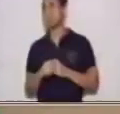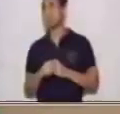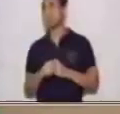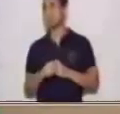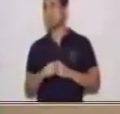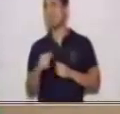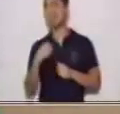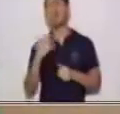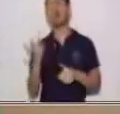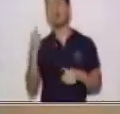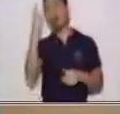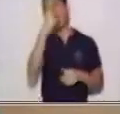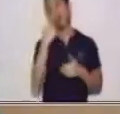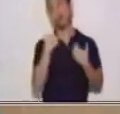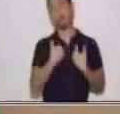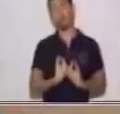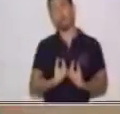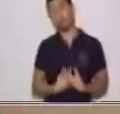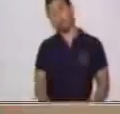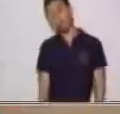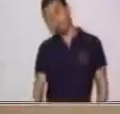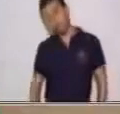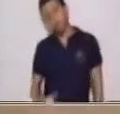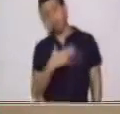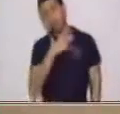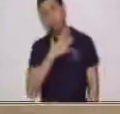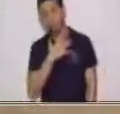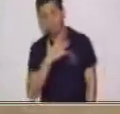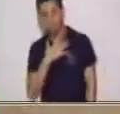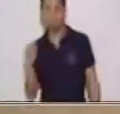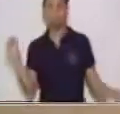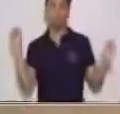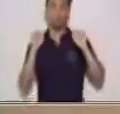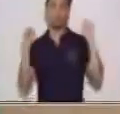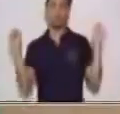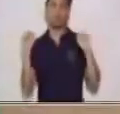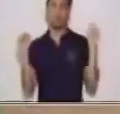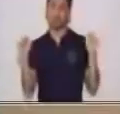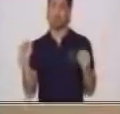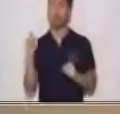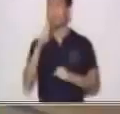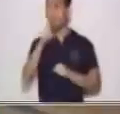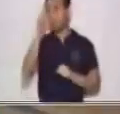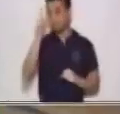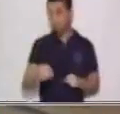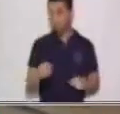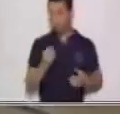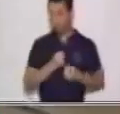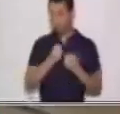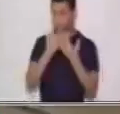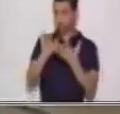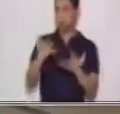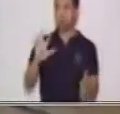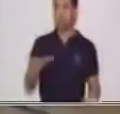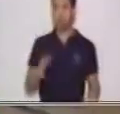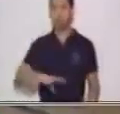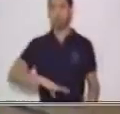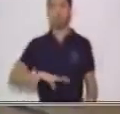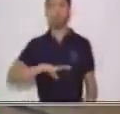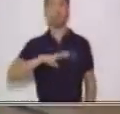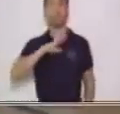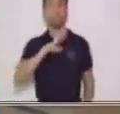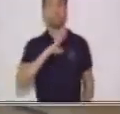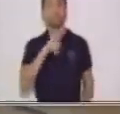un rostro cansado? Ah, nos fatiga el ejercicio. Tenemos que demostrar nuestros sentimientos